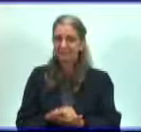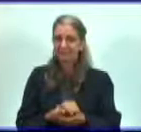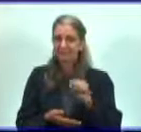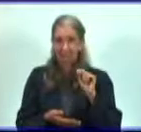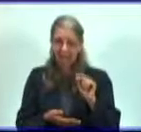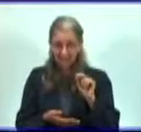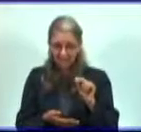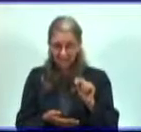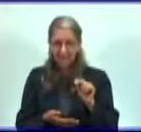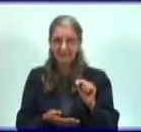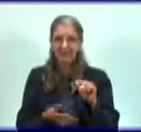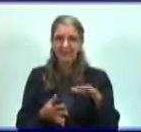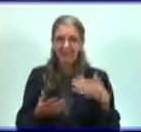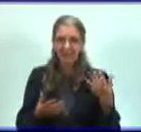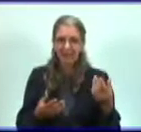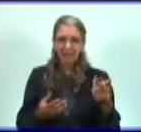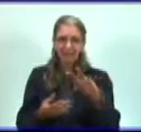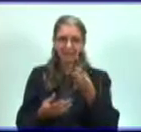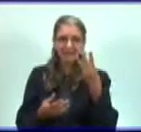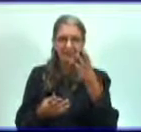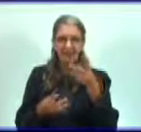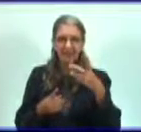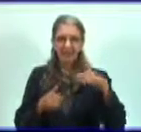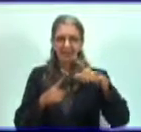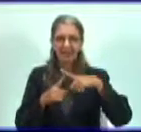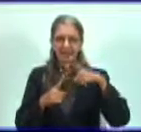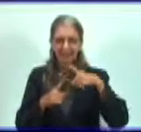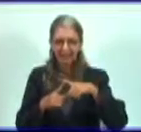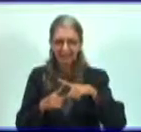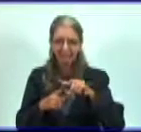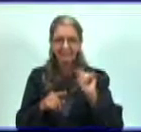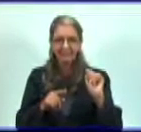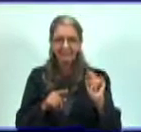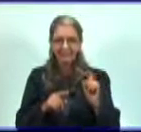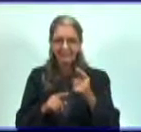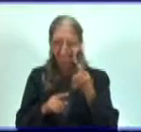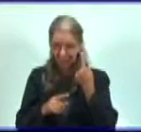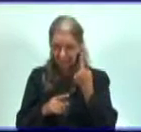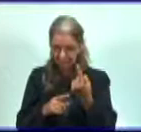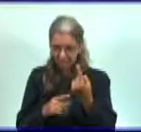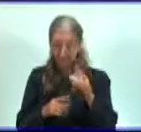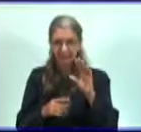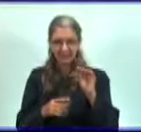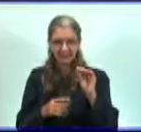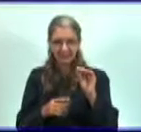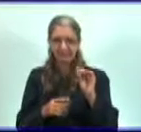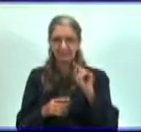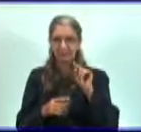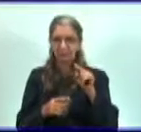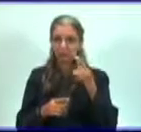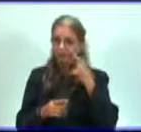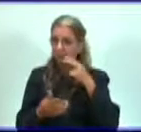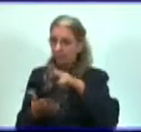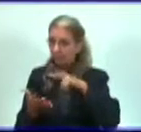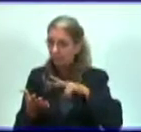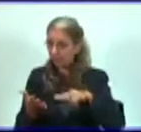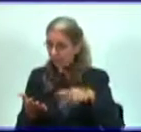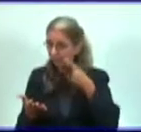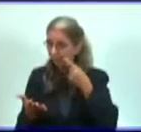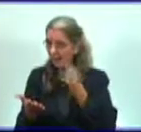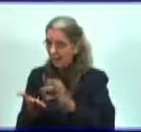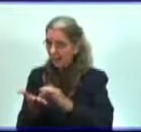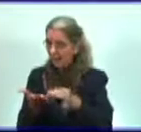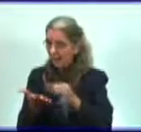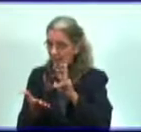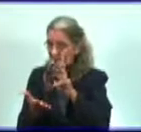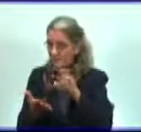ahí aparecen tres tareas esenciales. Voy a darle lectura. Tú sigue con la vista la lectura en